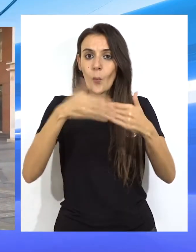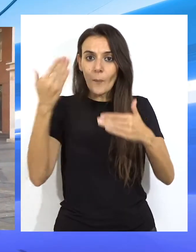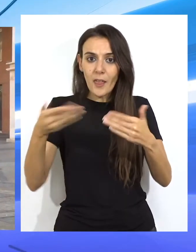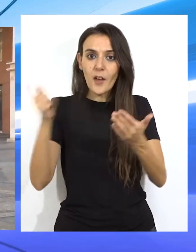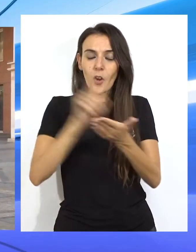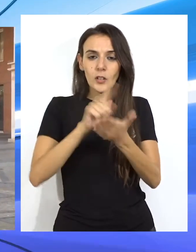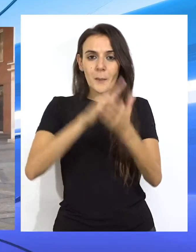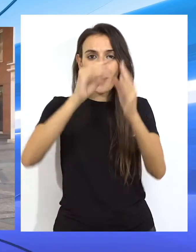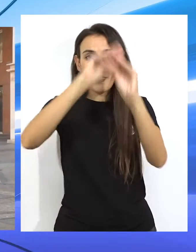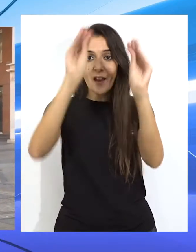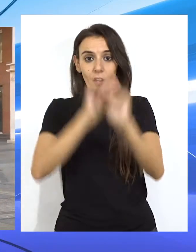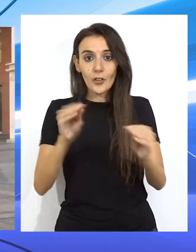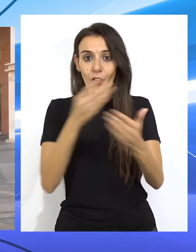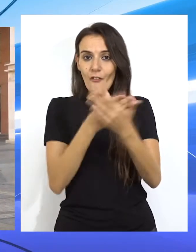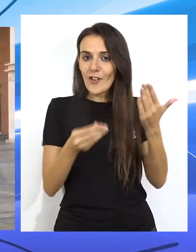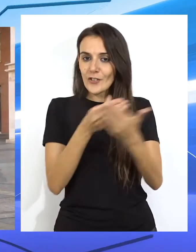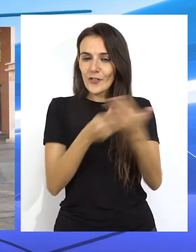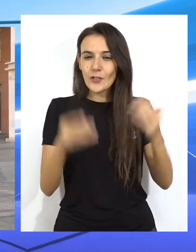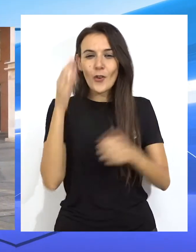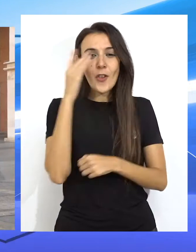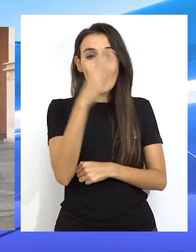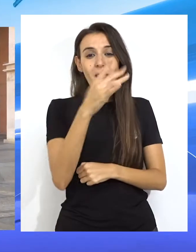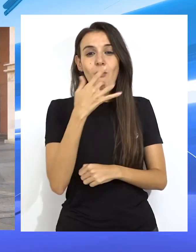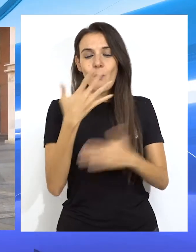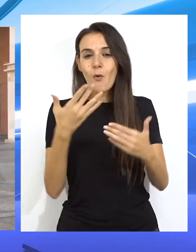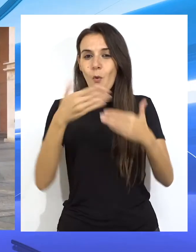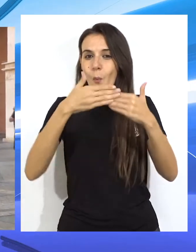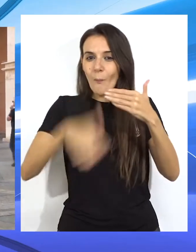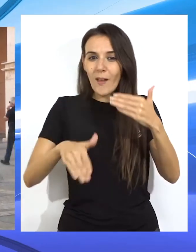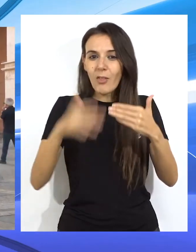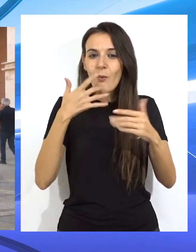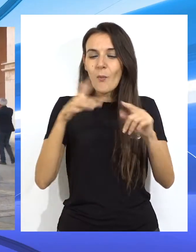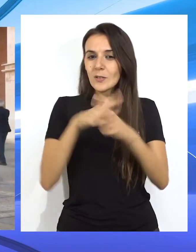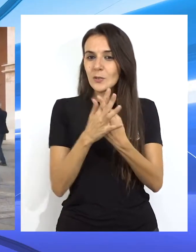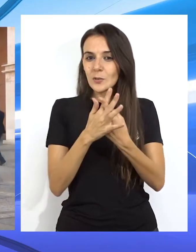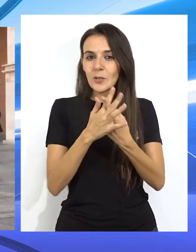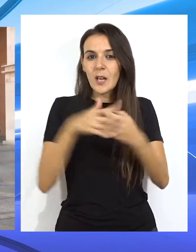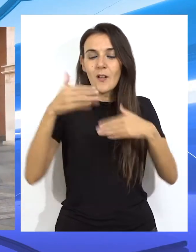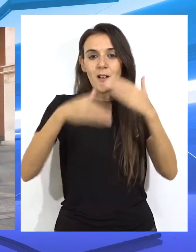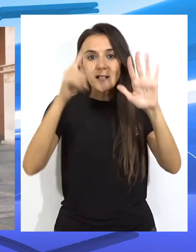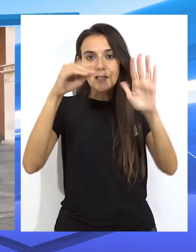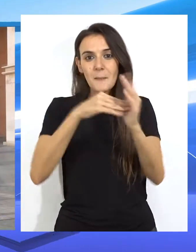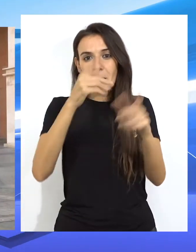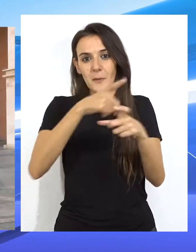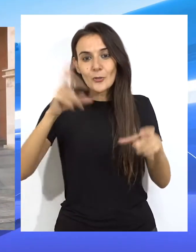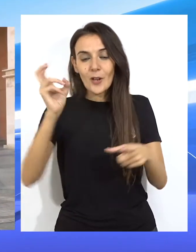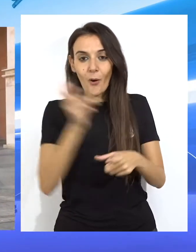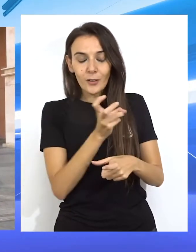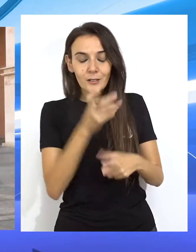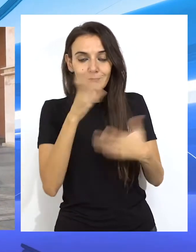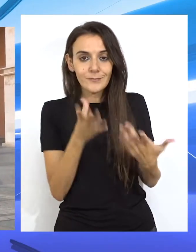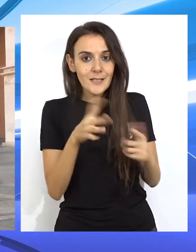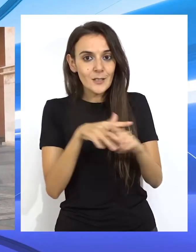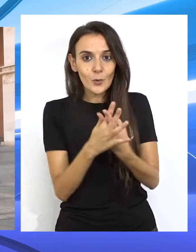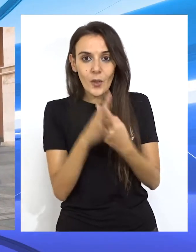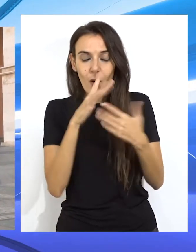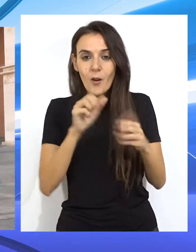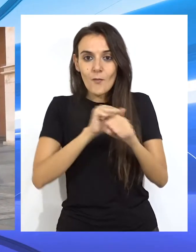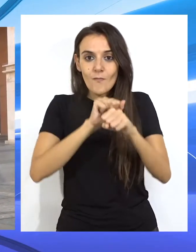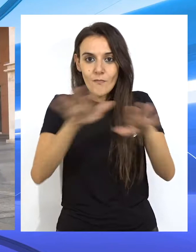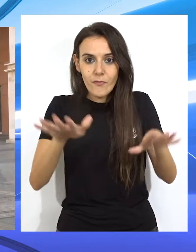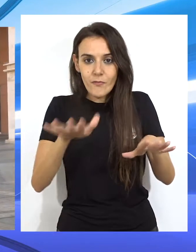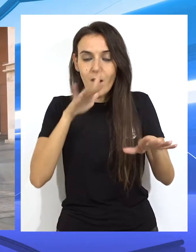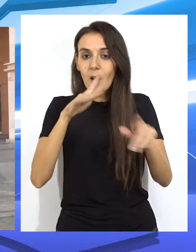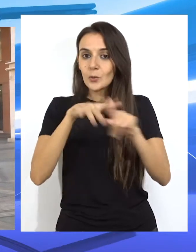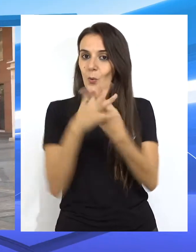plazo de subsanación de errores. Imagínese un plazo de subsanación de errores para otras 6.000 personas. En la situación de pandemia